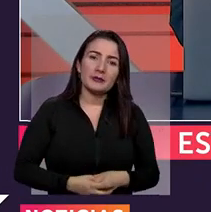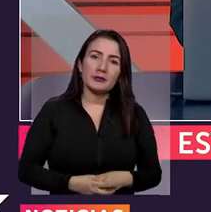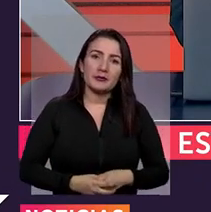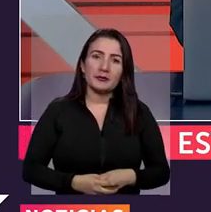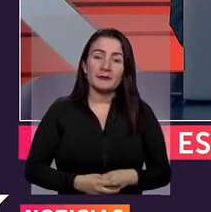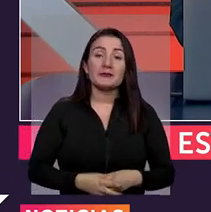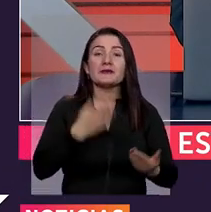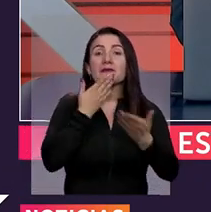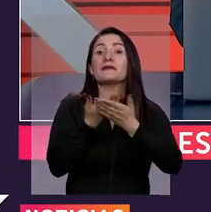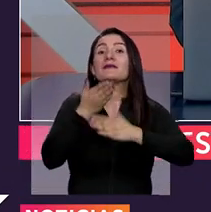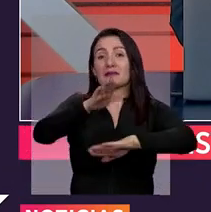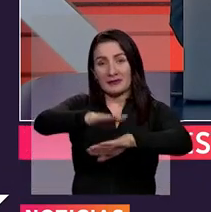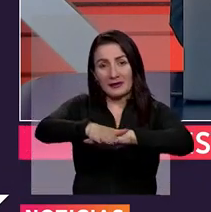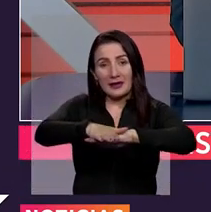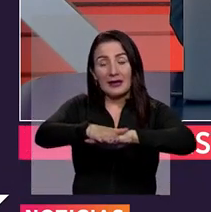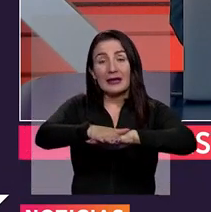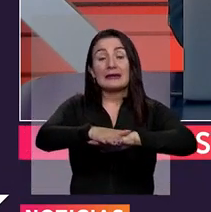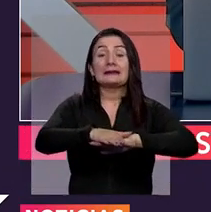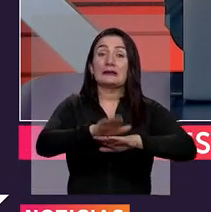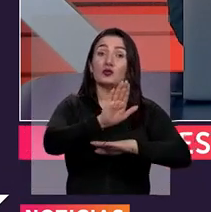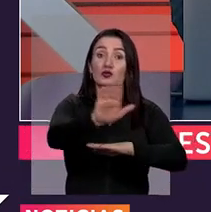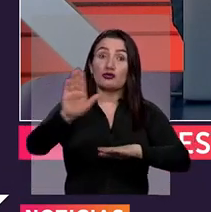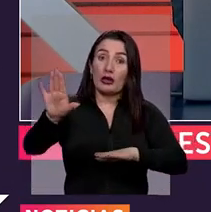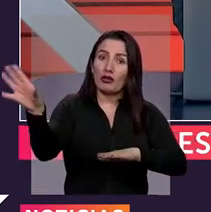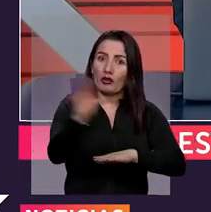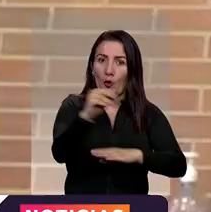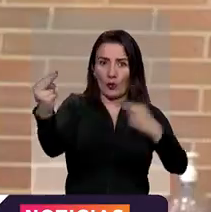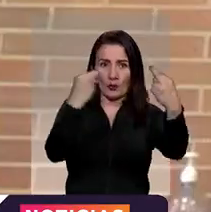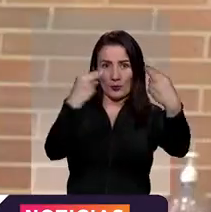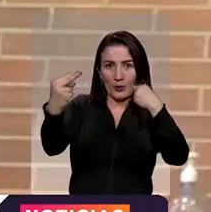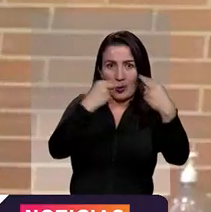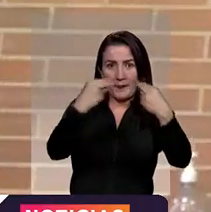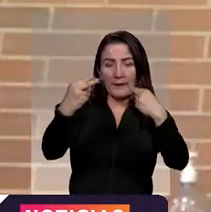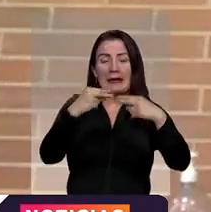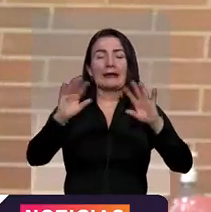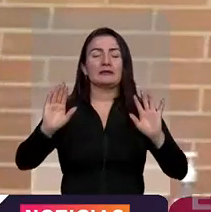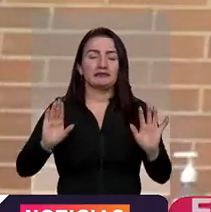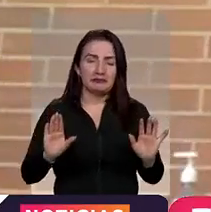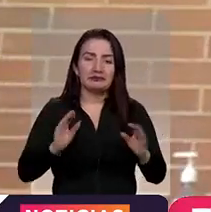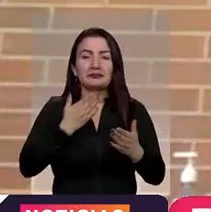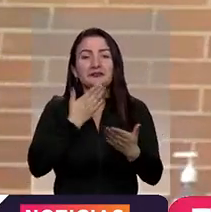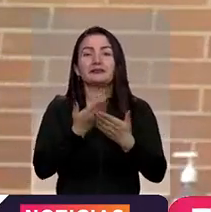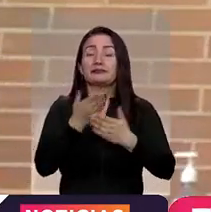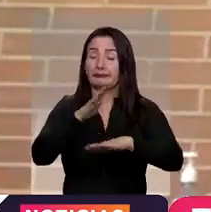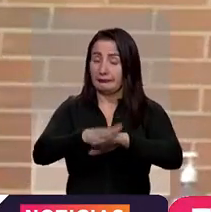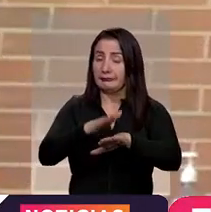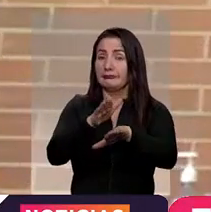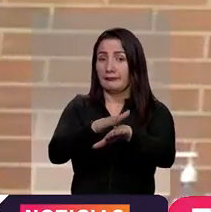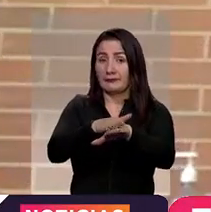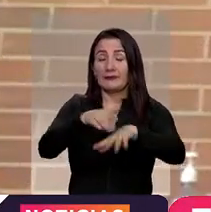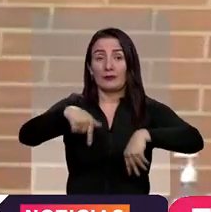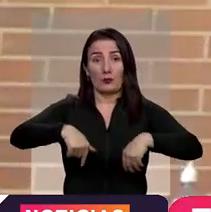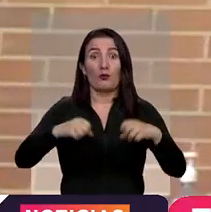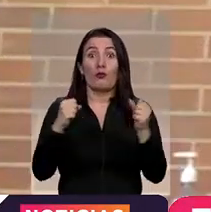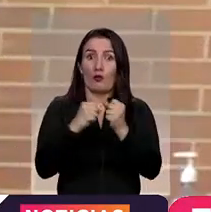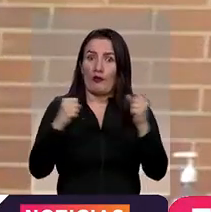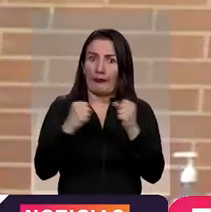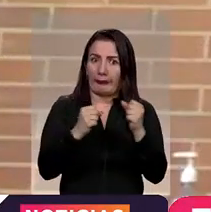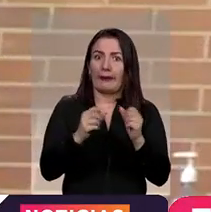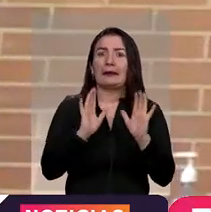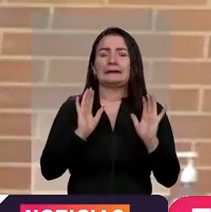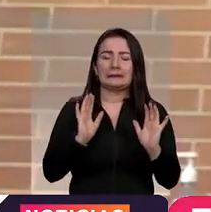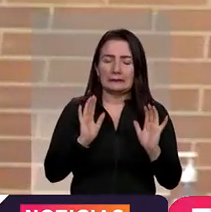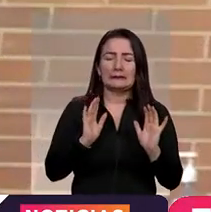Carlos, muy buenas tardes a usted y a todos nuestros televidentes. Efectivamente, Bogotá está atravesando